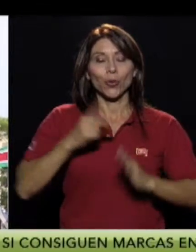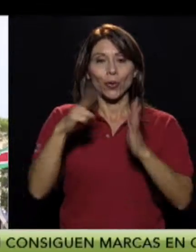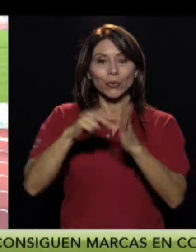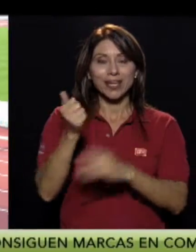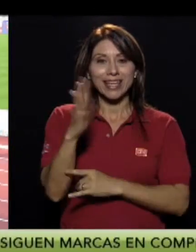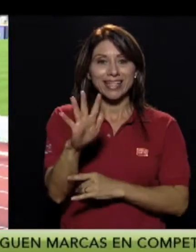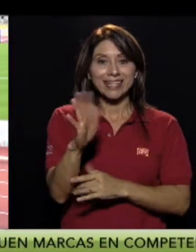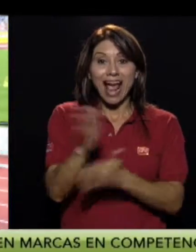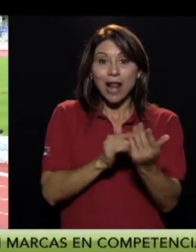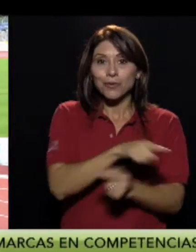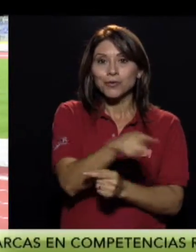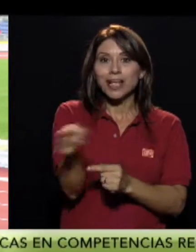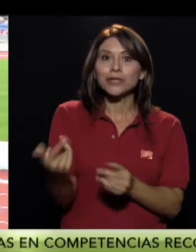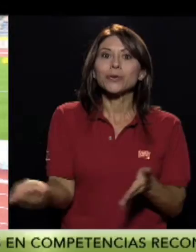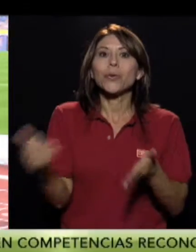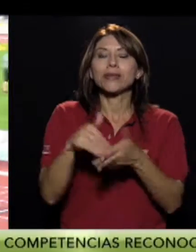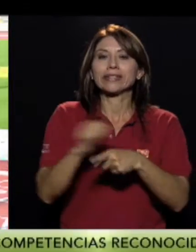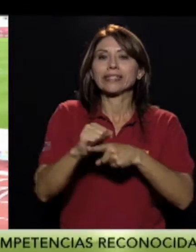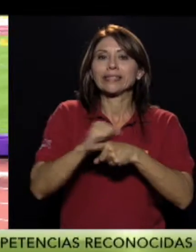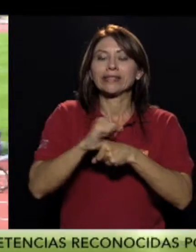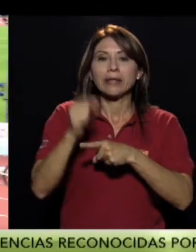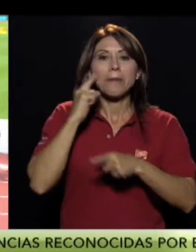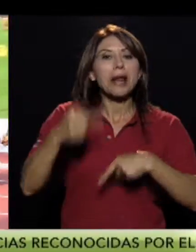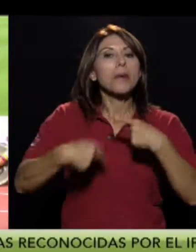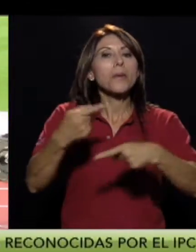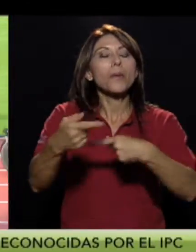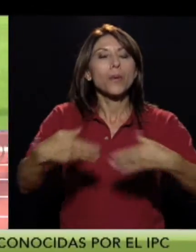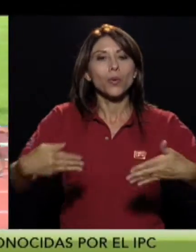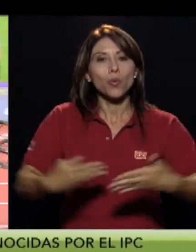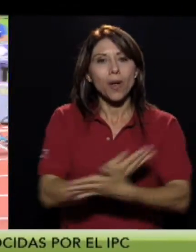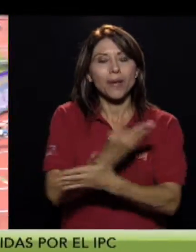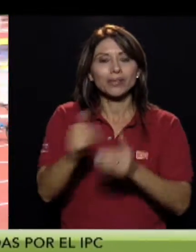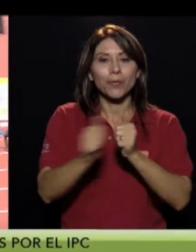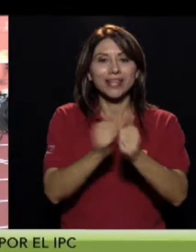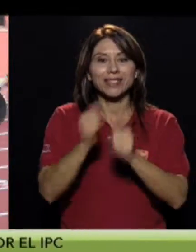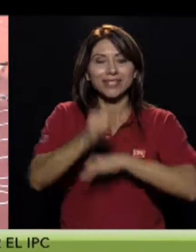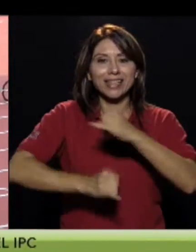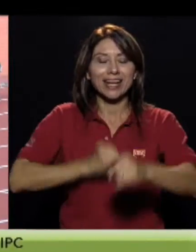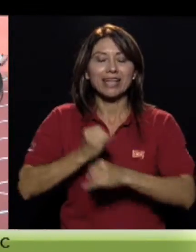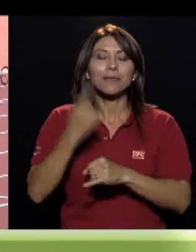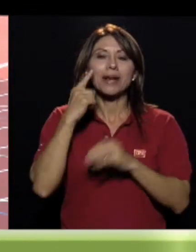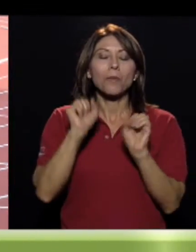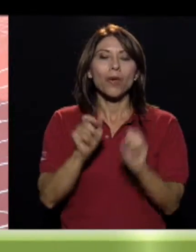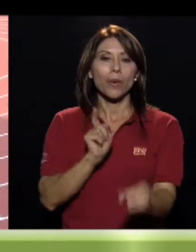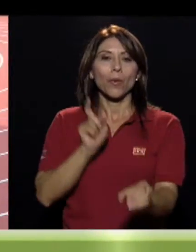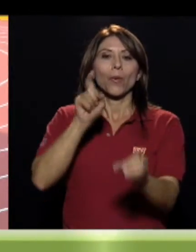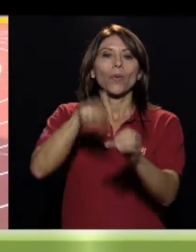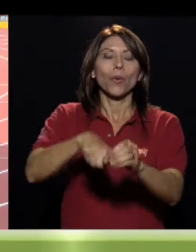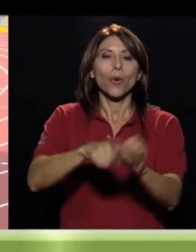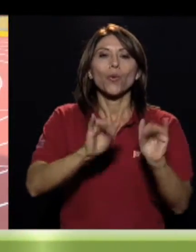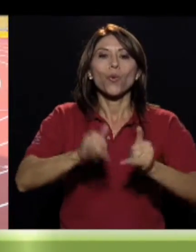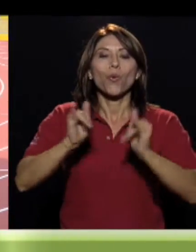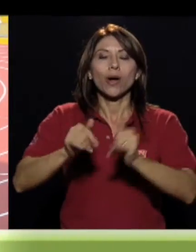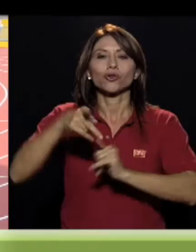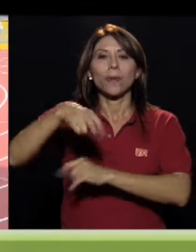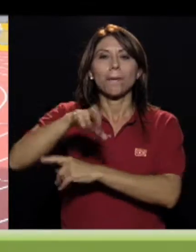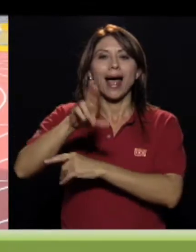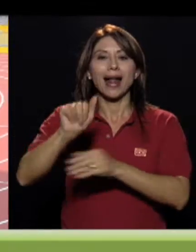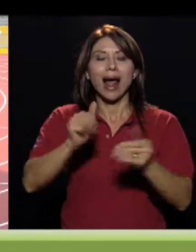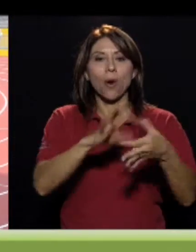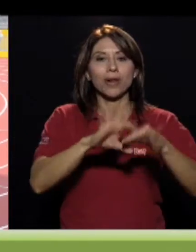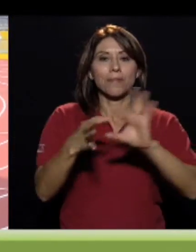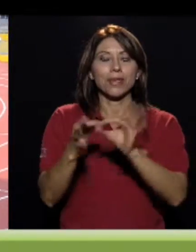para enfrentar nuevas competiciones internacionales que les den el pase a los Juegos Paralímpicos en Río de Janeiro 2016.